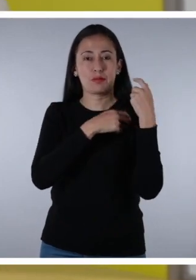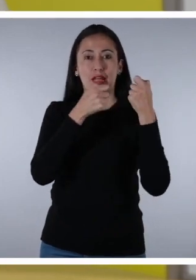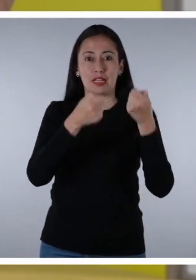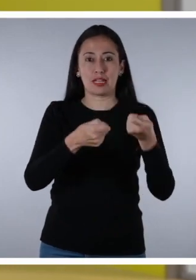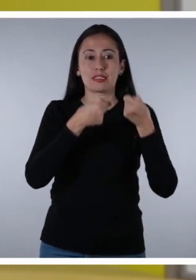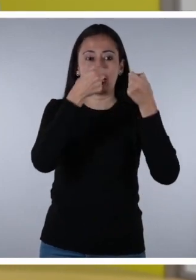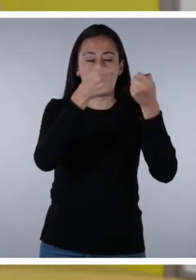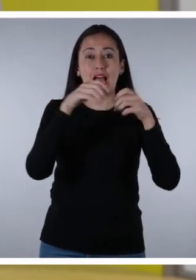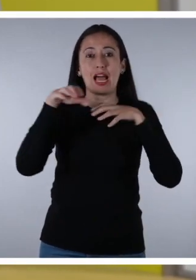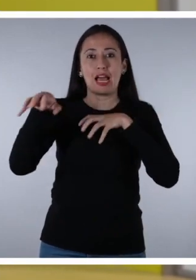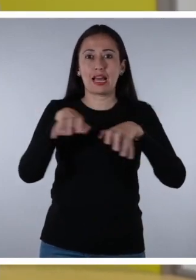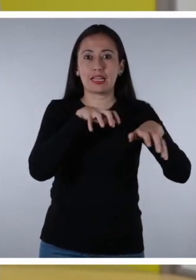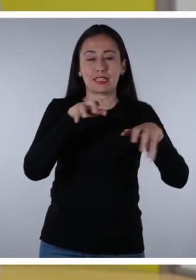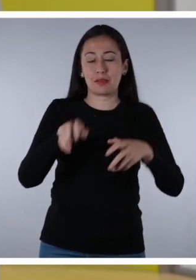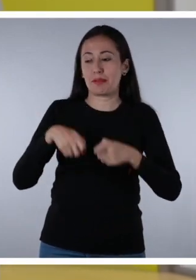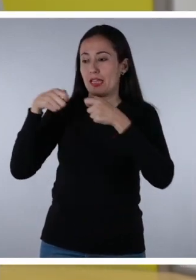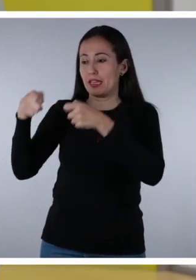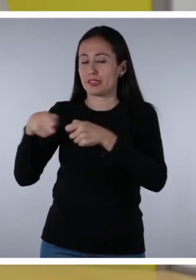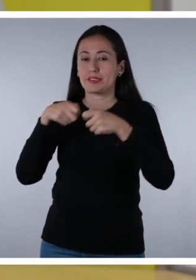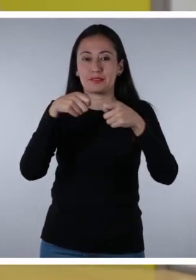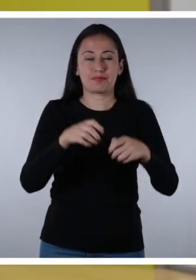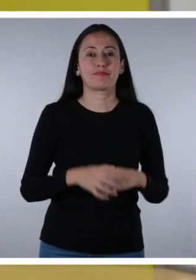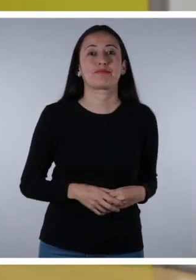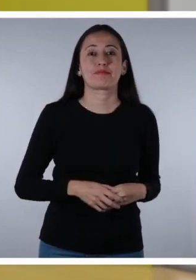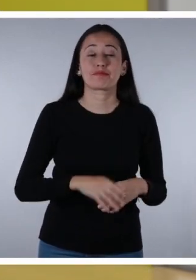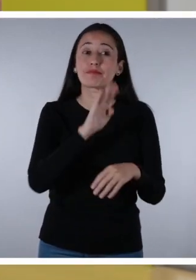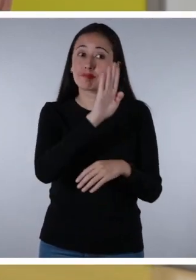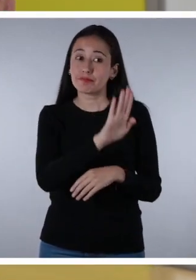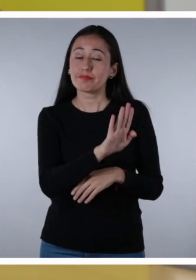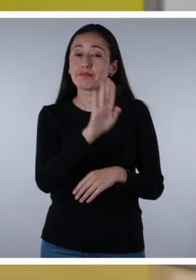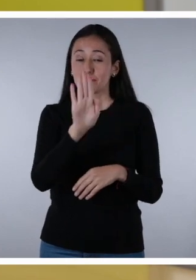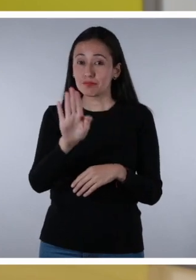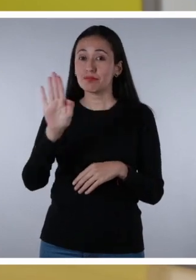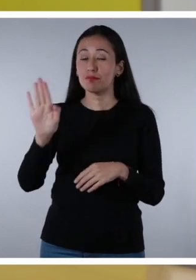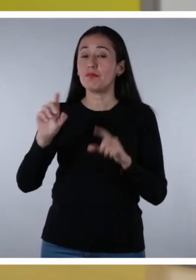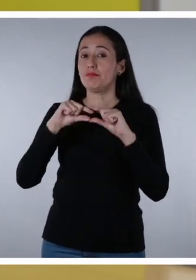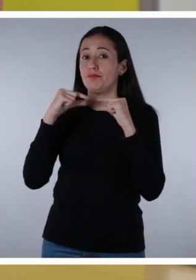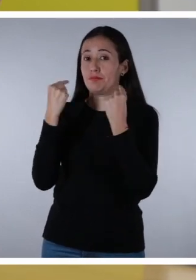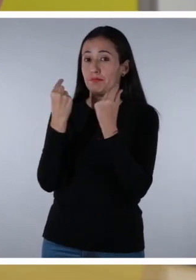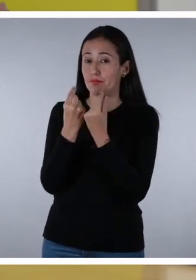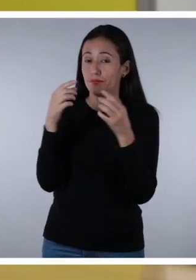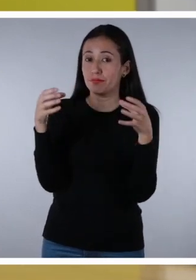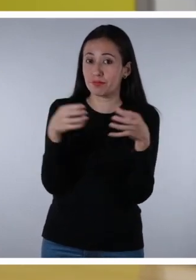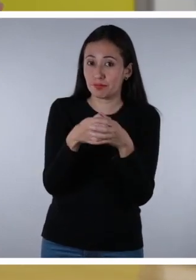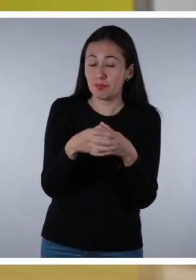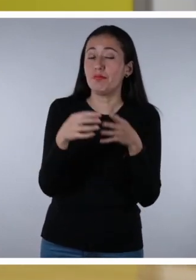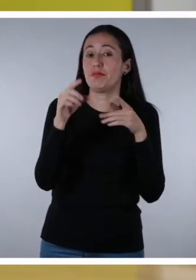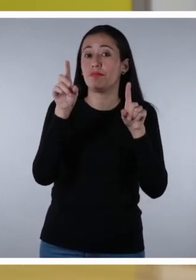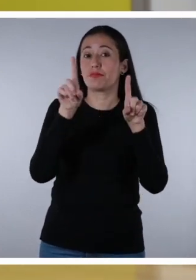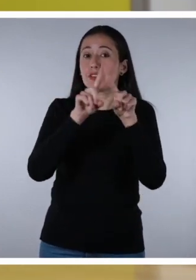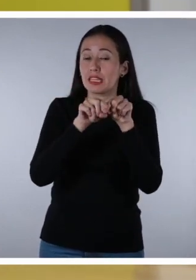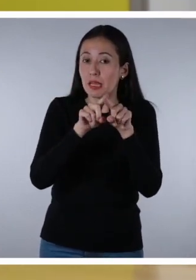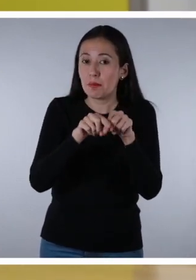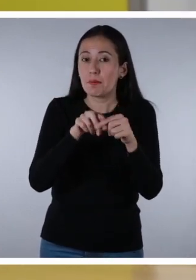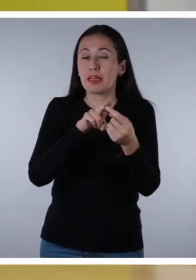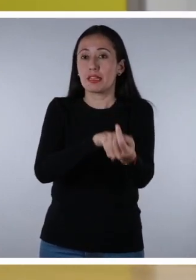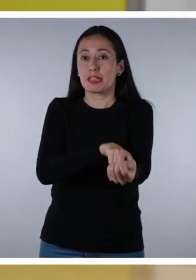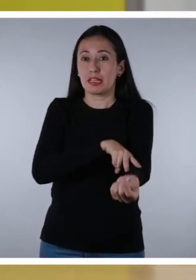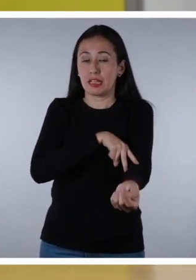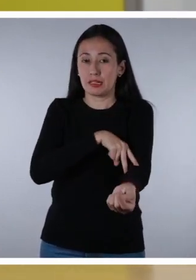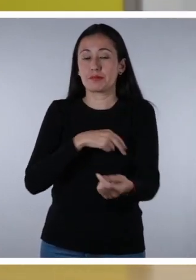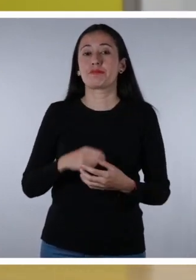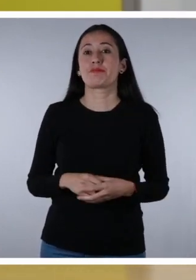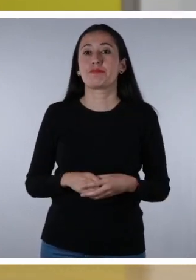sobrevivir en esta isla desierta. Cada miembro del grupo tendrá una tarea según las habilidades en las que mejor se desenvuelvan.